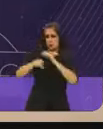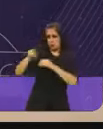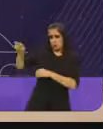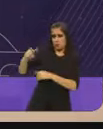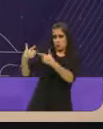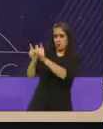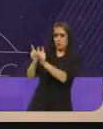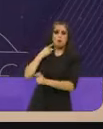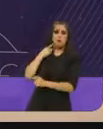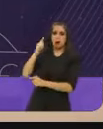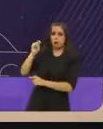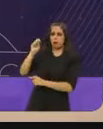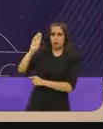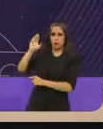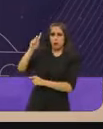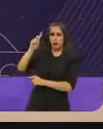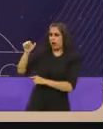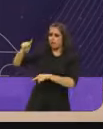También